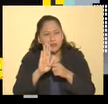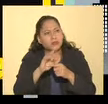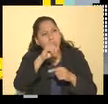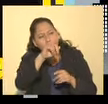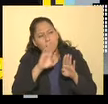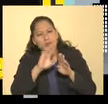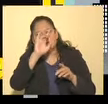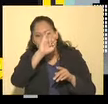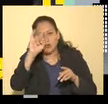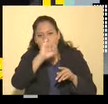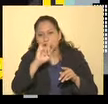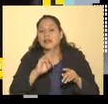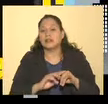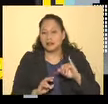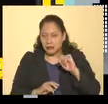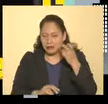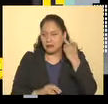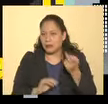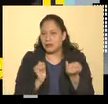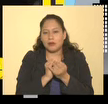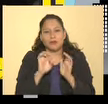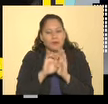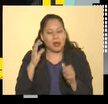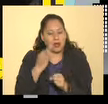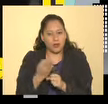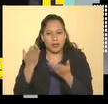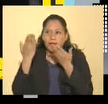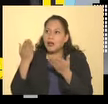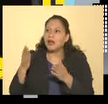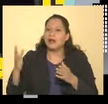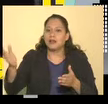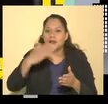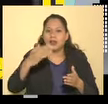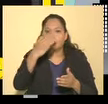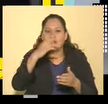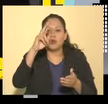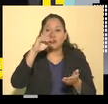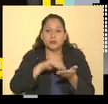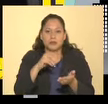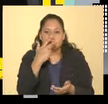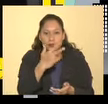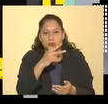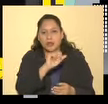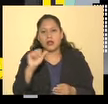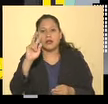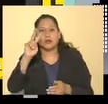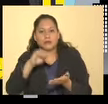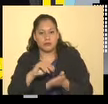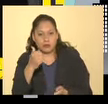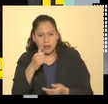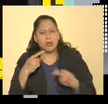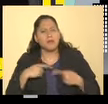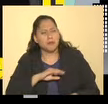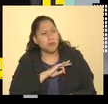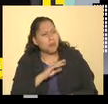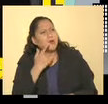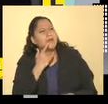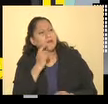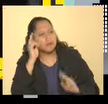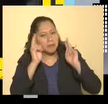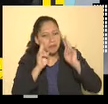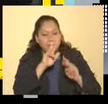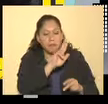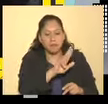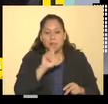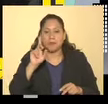artistas mexicanos? Efectivamente, como es la ocasión de ahorita que tenemos las recaudaciones 2008-2011. Y que la gente la puede visitar de